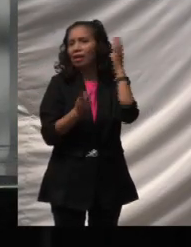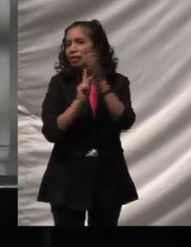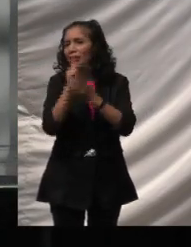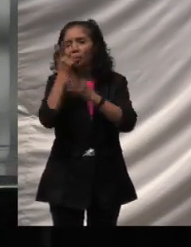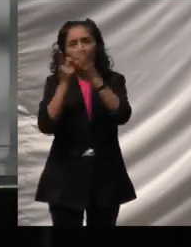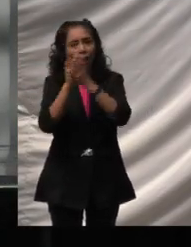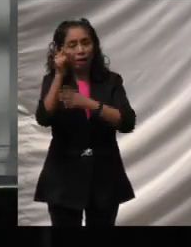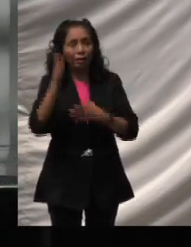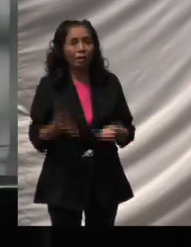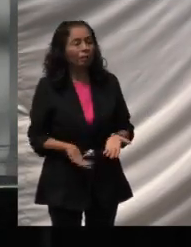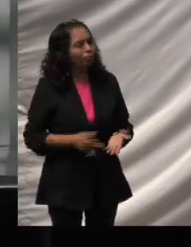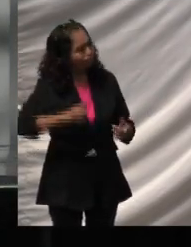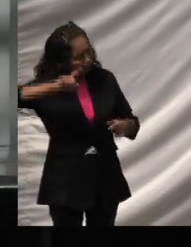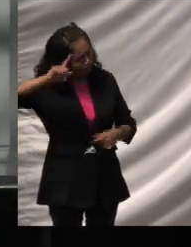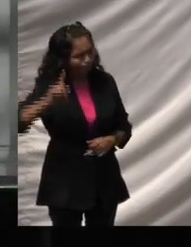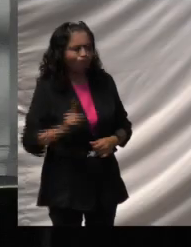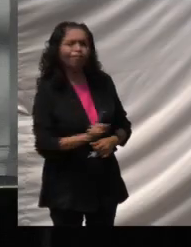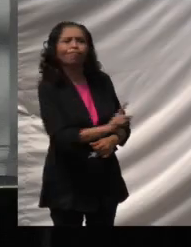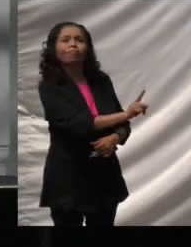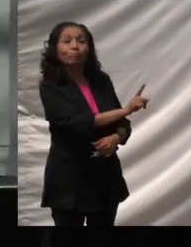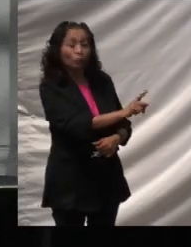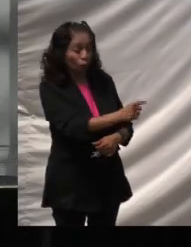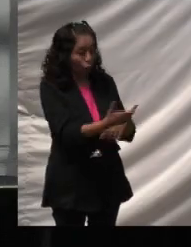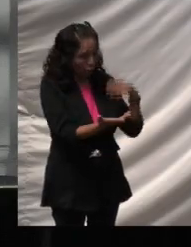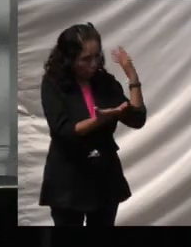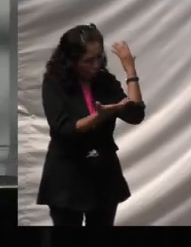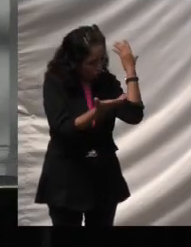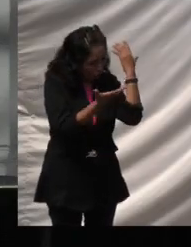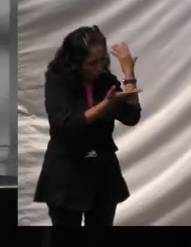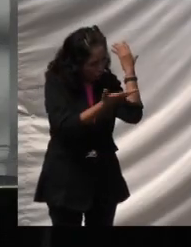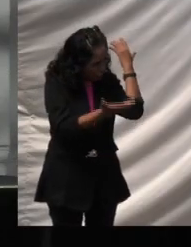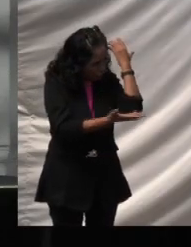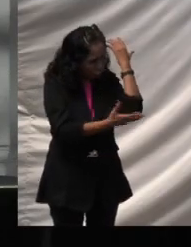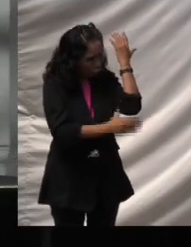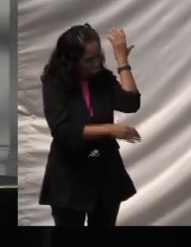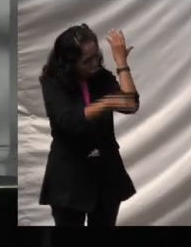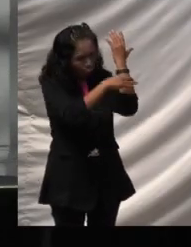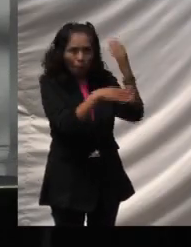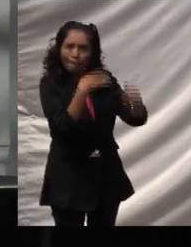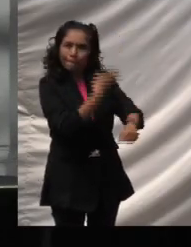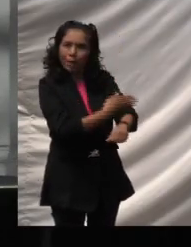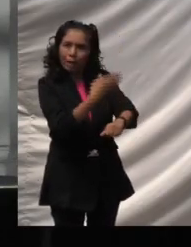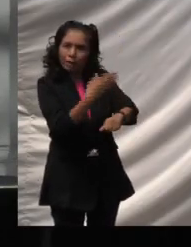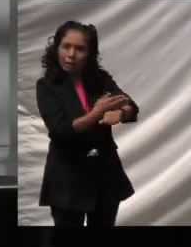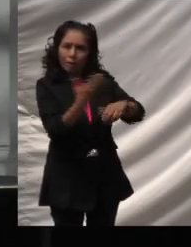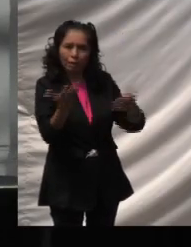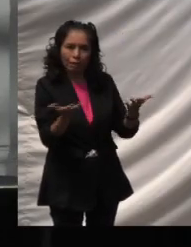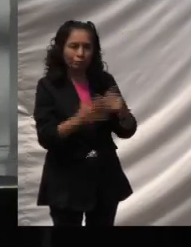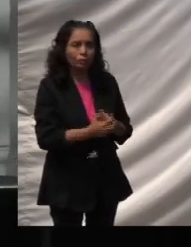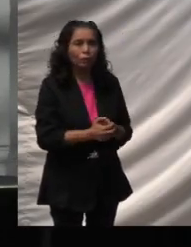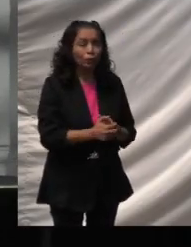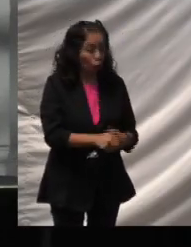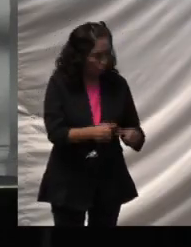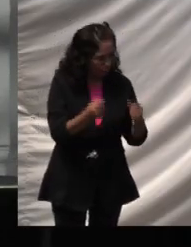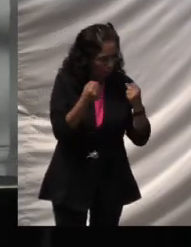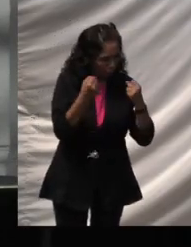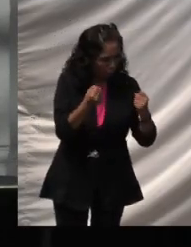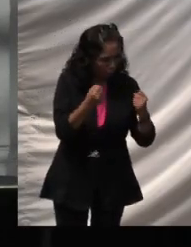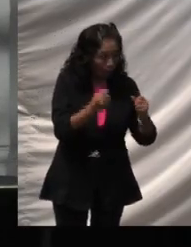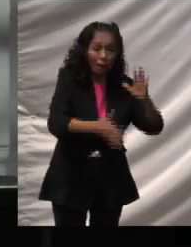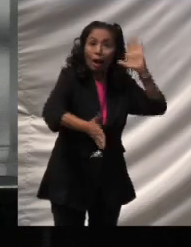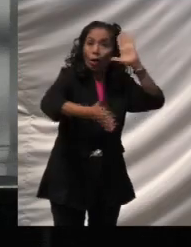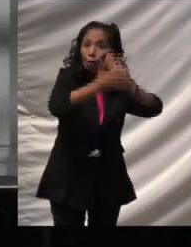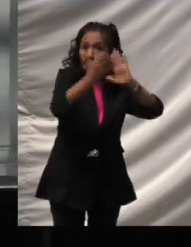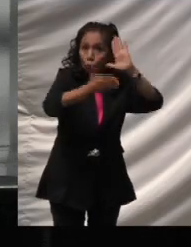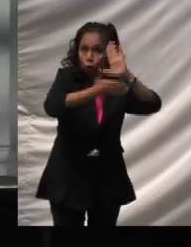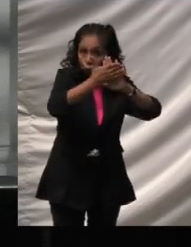Decidió ir en busca de troncos de árboles y un material fuerte para empezar a